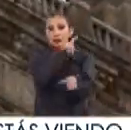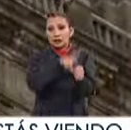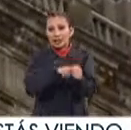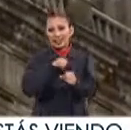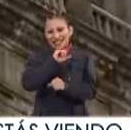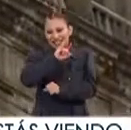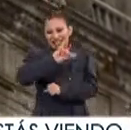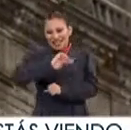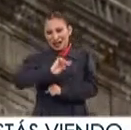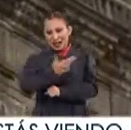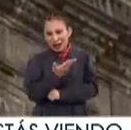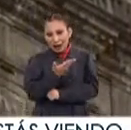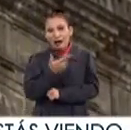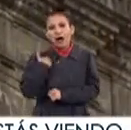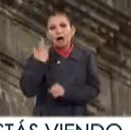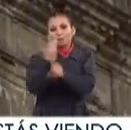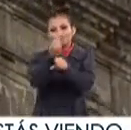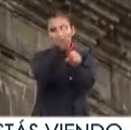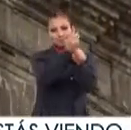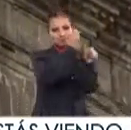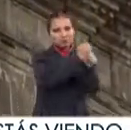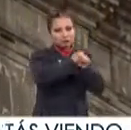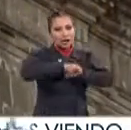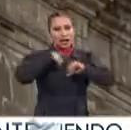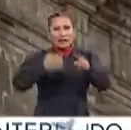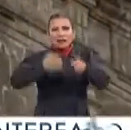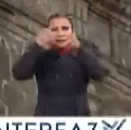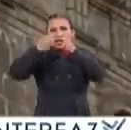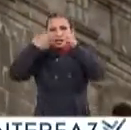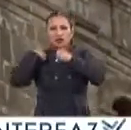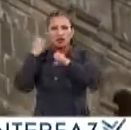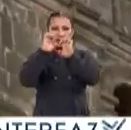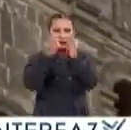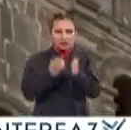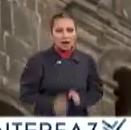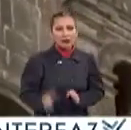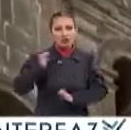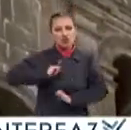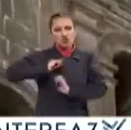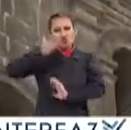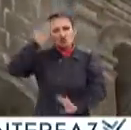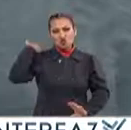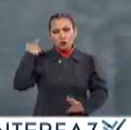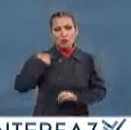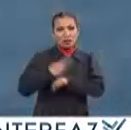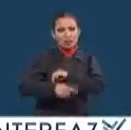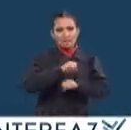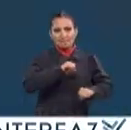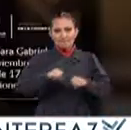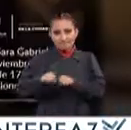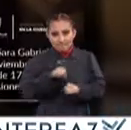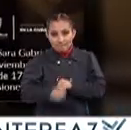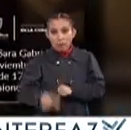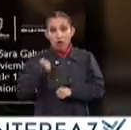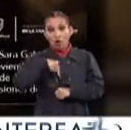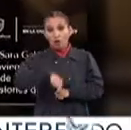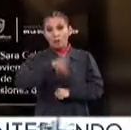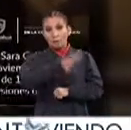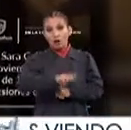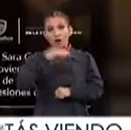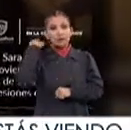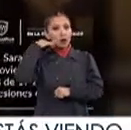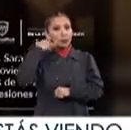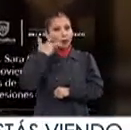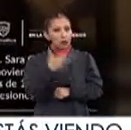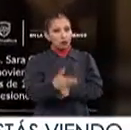de Antropología e Historia restaura monumentos históricos afectados por el sismo del año pasado Es miércoles de